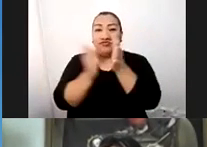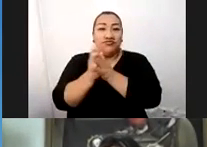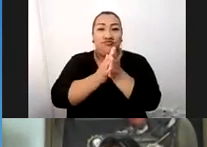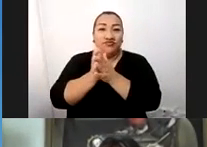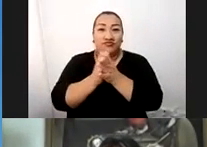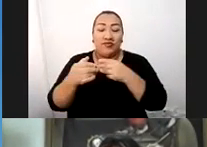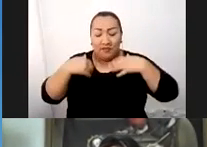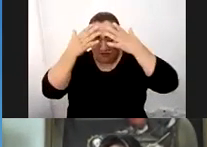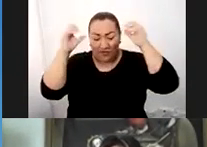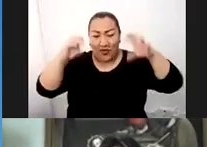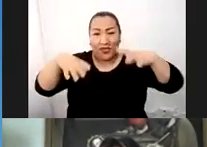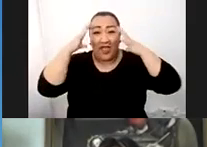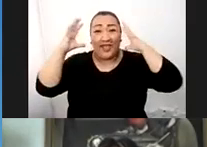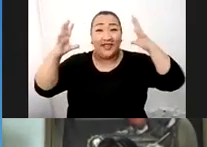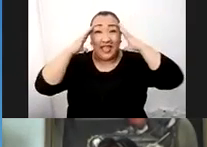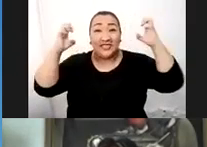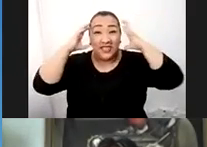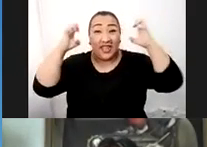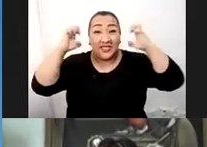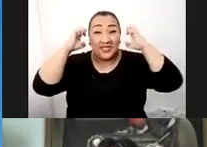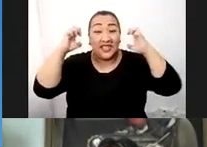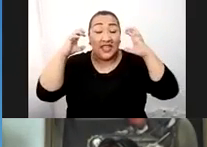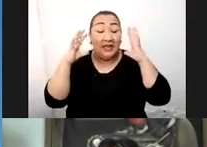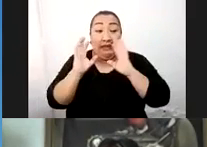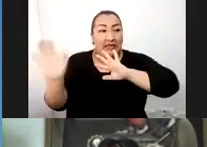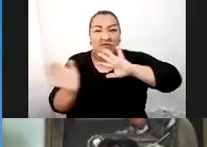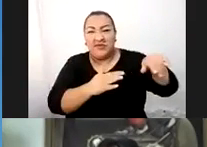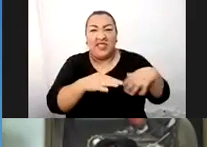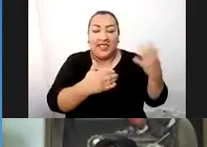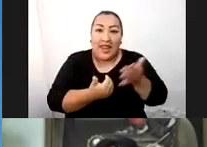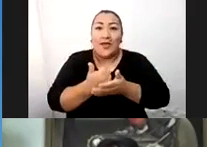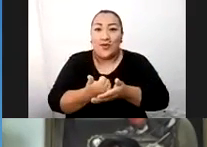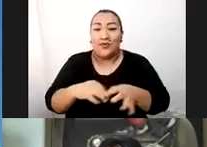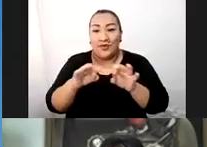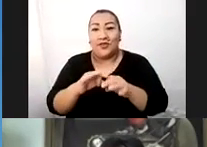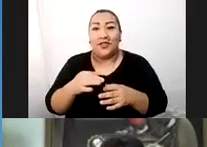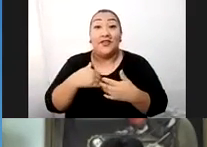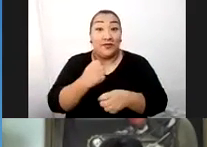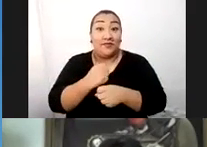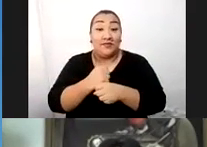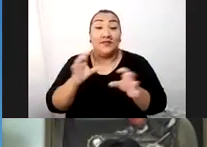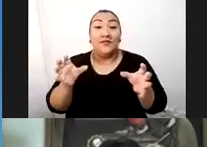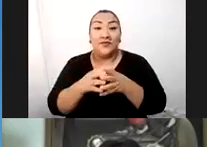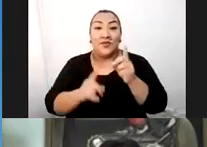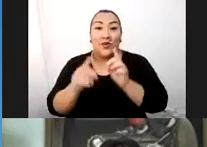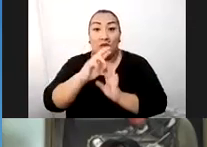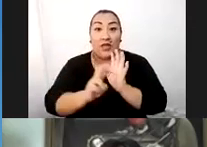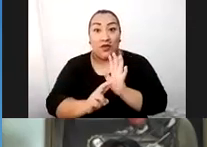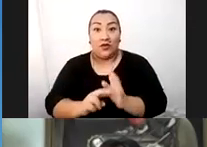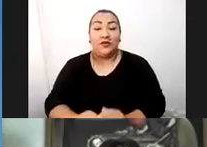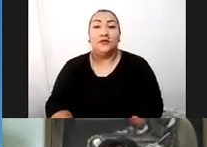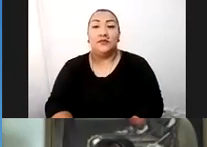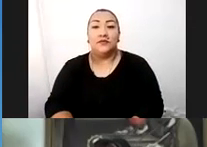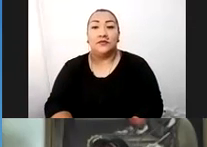estrés, es un segmento que ha ayudado mucho. Hemos estado trabajando con algunas regiones, algunos